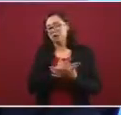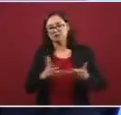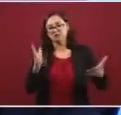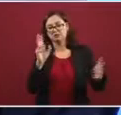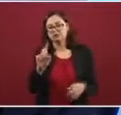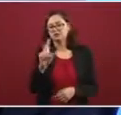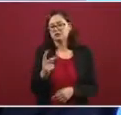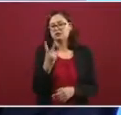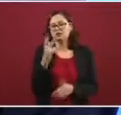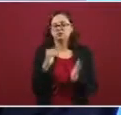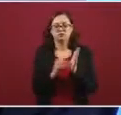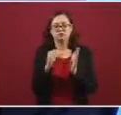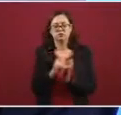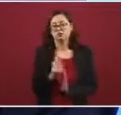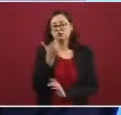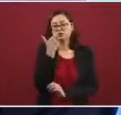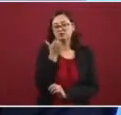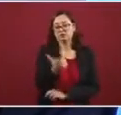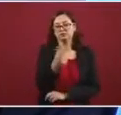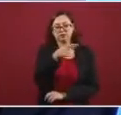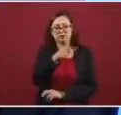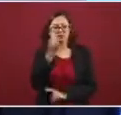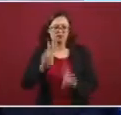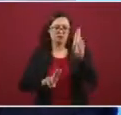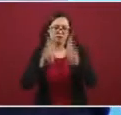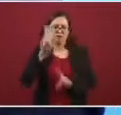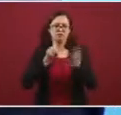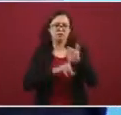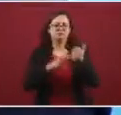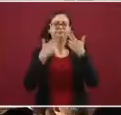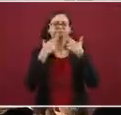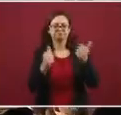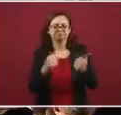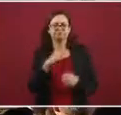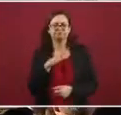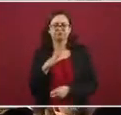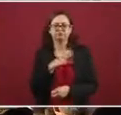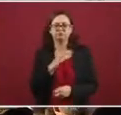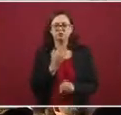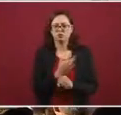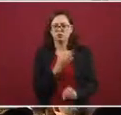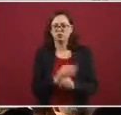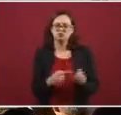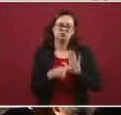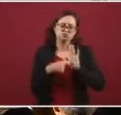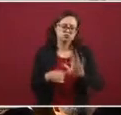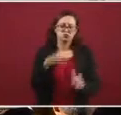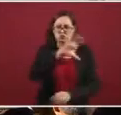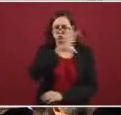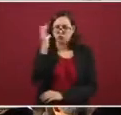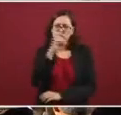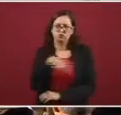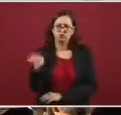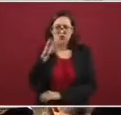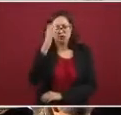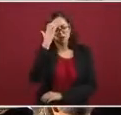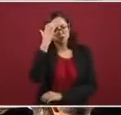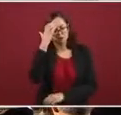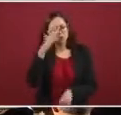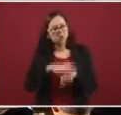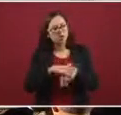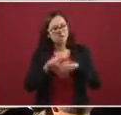fue un predio en Naucalpan. Ahorita vamos a mostrar algunas fotos para que lo vean con mayor